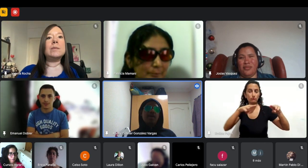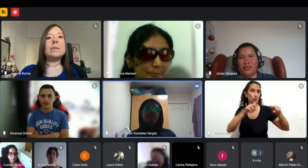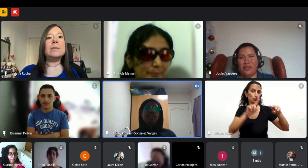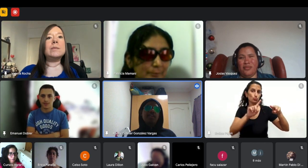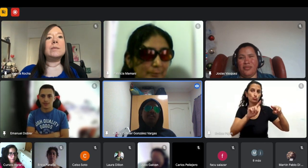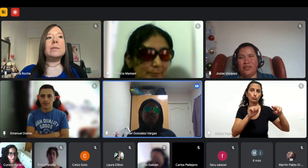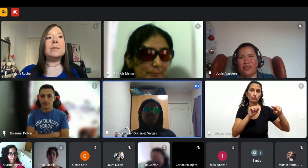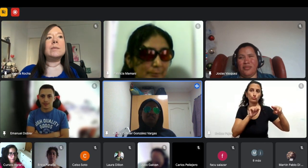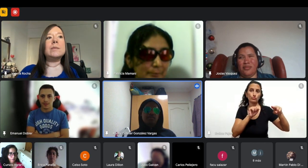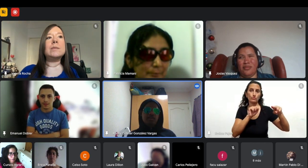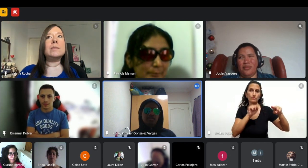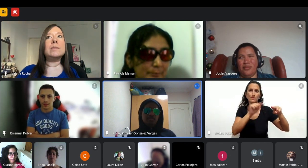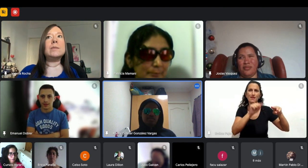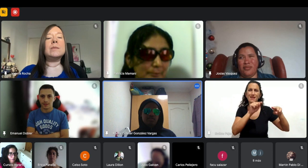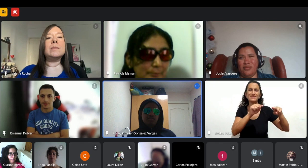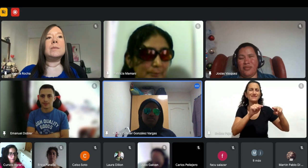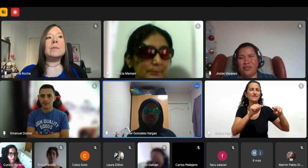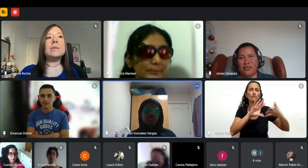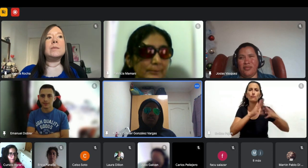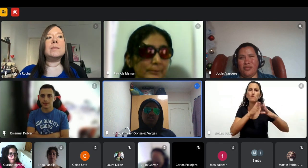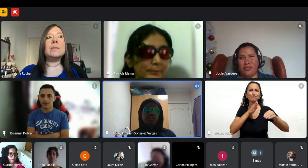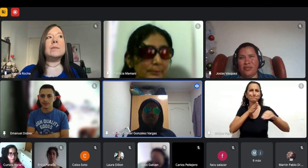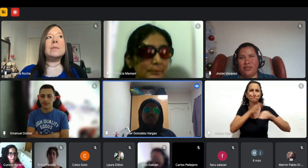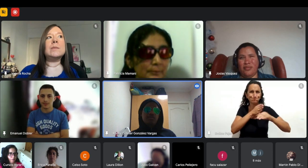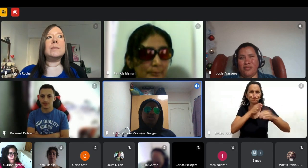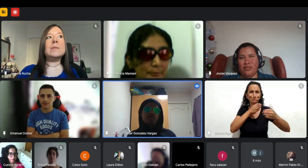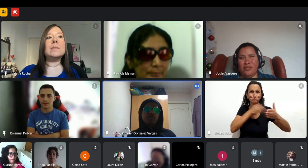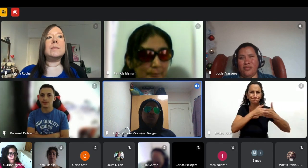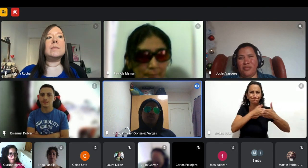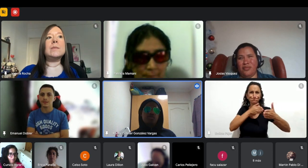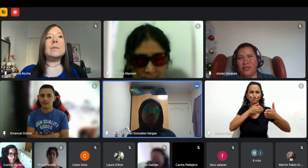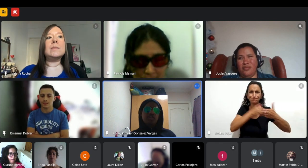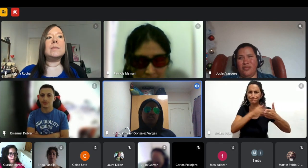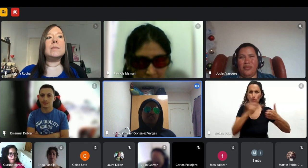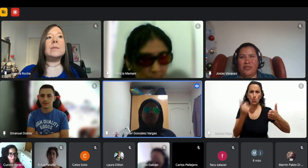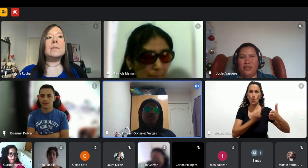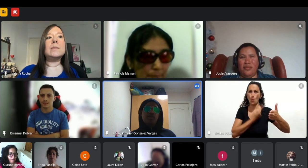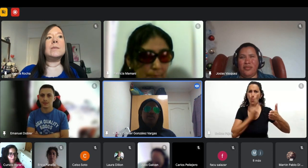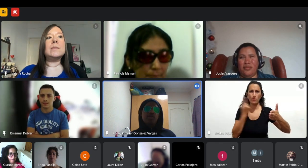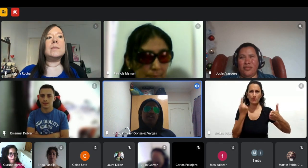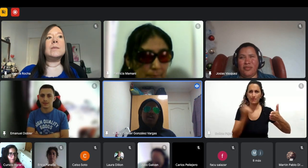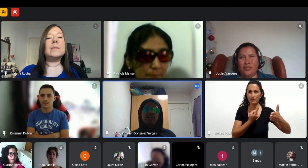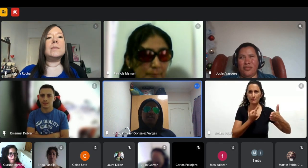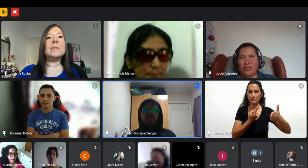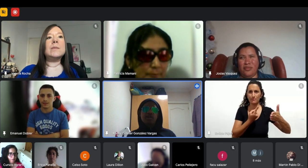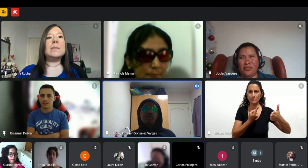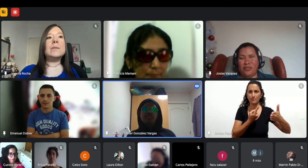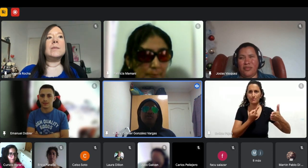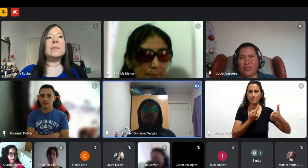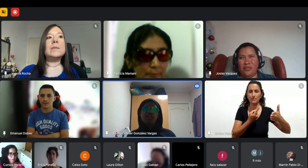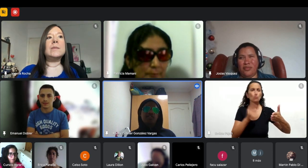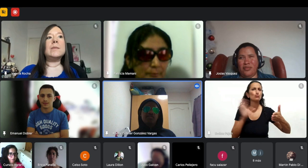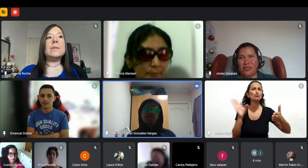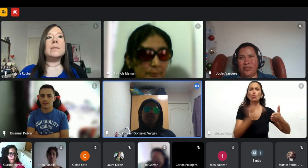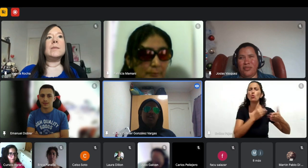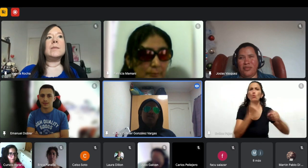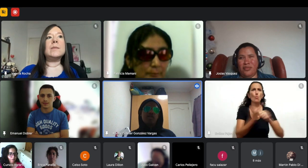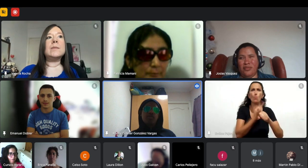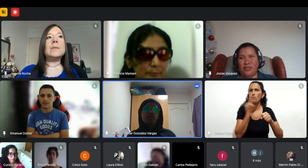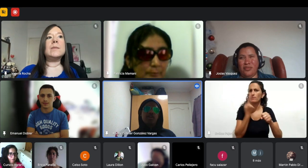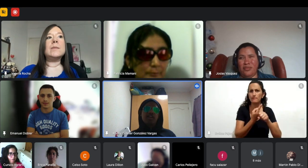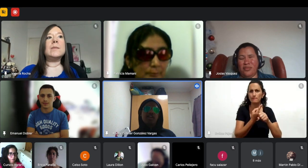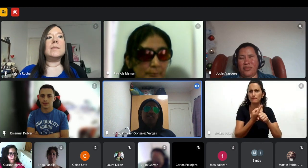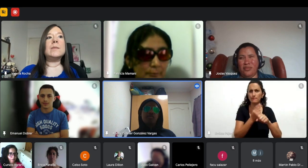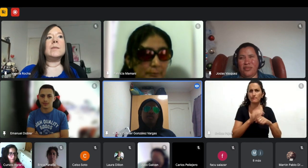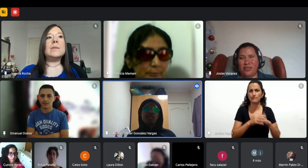era bien inaccesible inaccesible con jos inaccesible con la verdad y más aún inaccesible con la